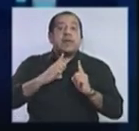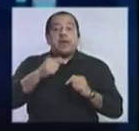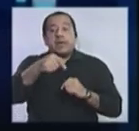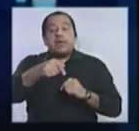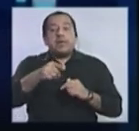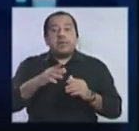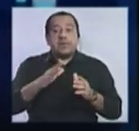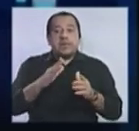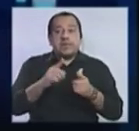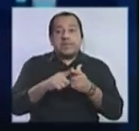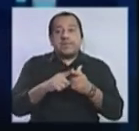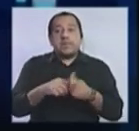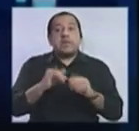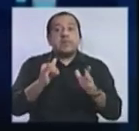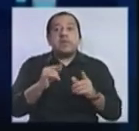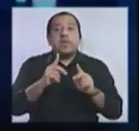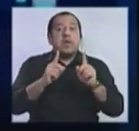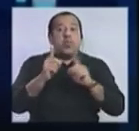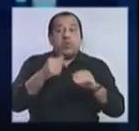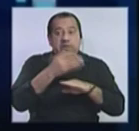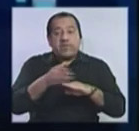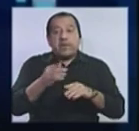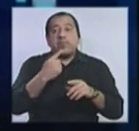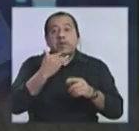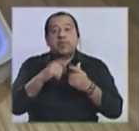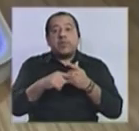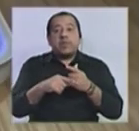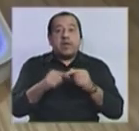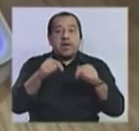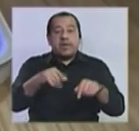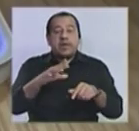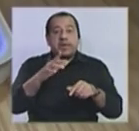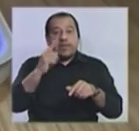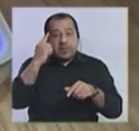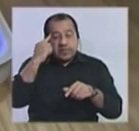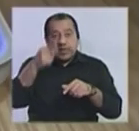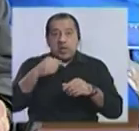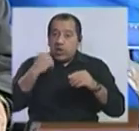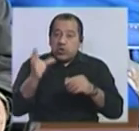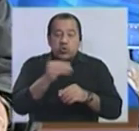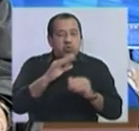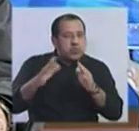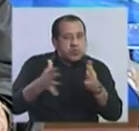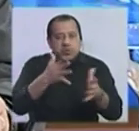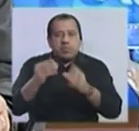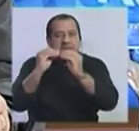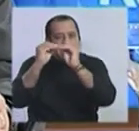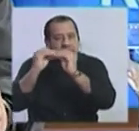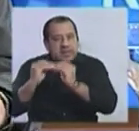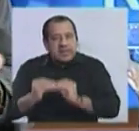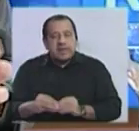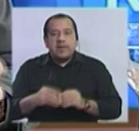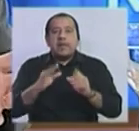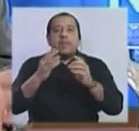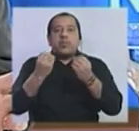entraba no dejaba fuera a uno de los que entró, digamos, ¿no? Exacto, claro. Porque ahí hay que ver un poco todos los juegos que se pueden hacer matemáticos, porque